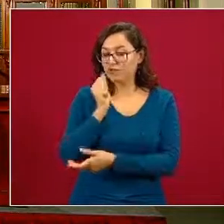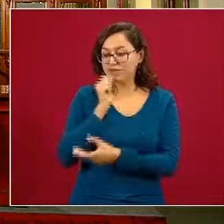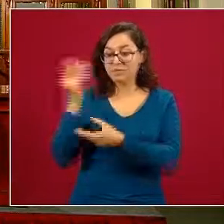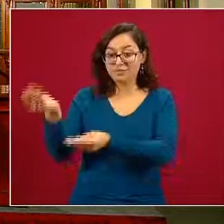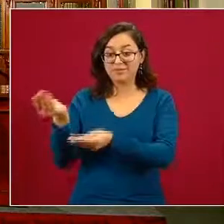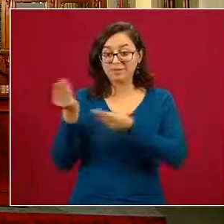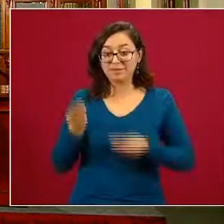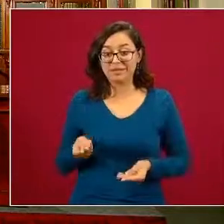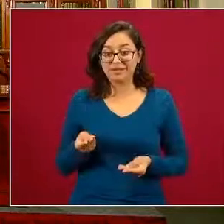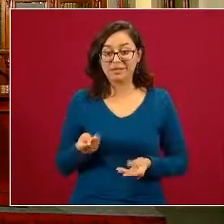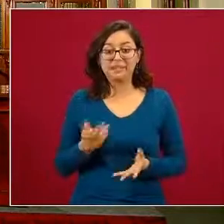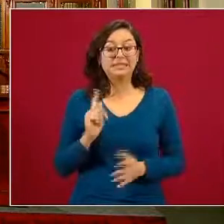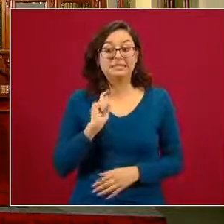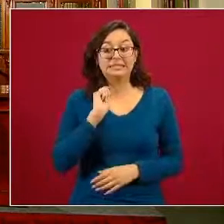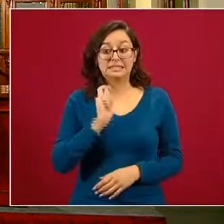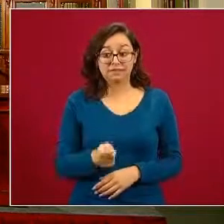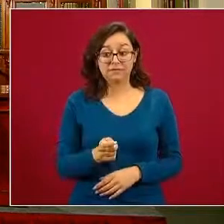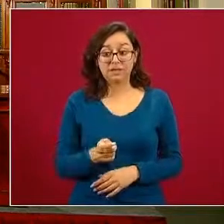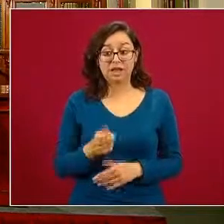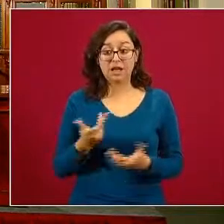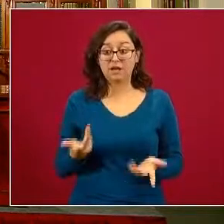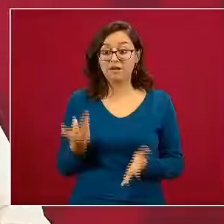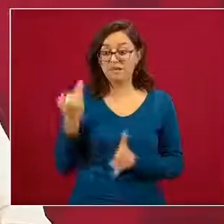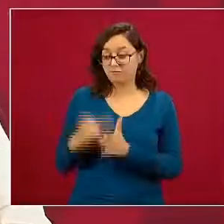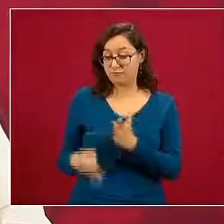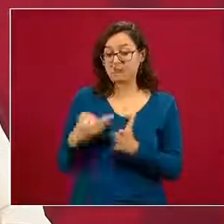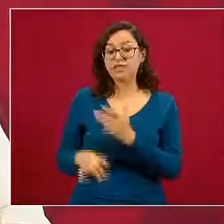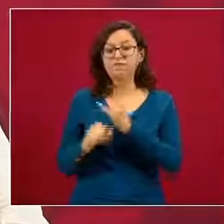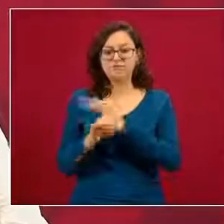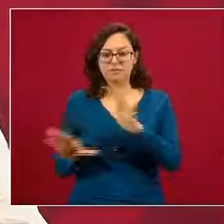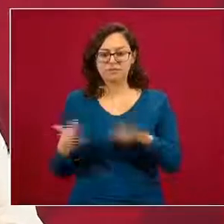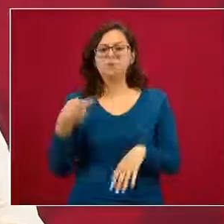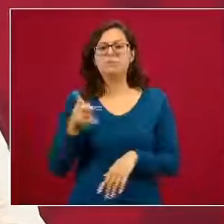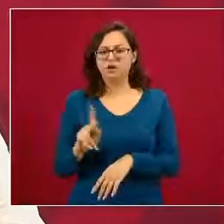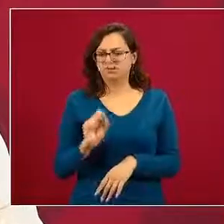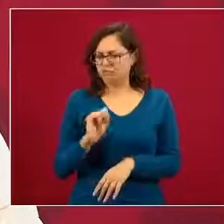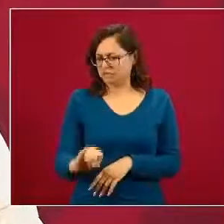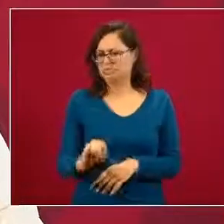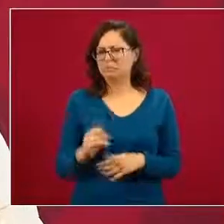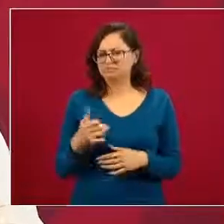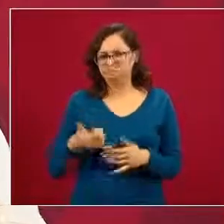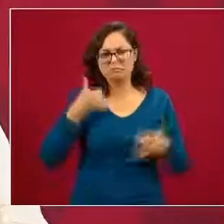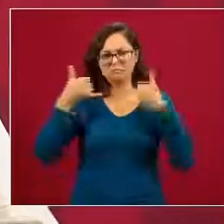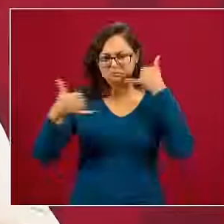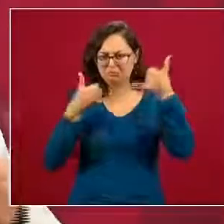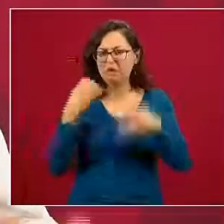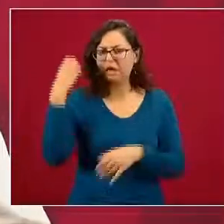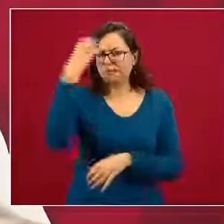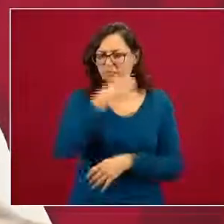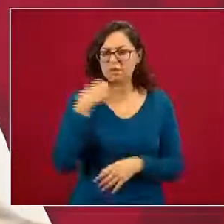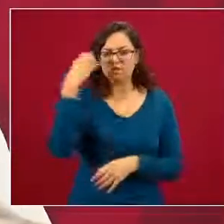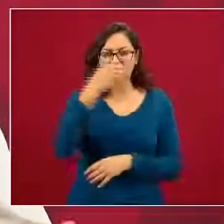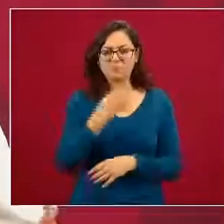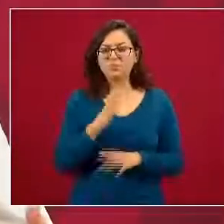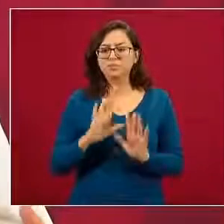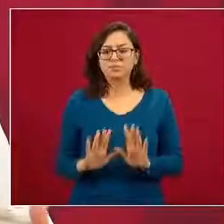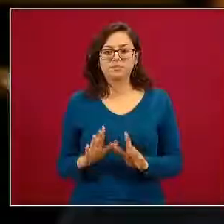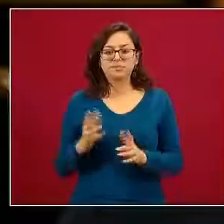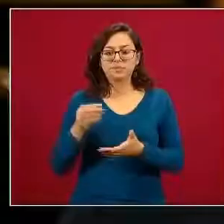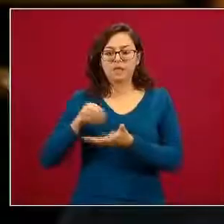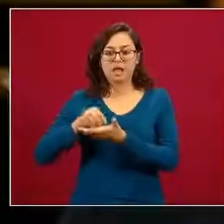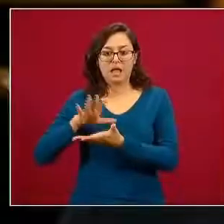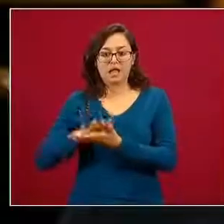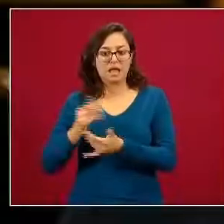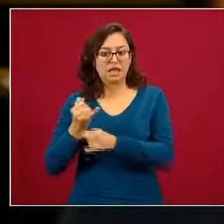tengamos el dato del Inegi no quiere decir que no estemos haciendo evaluaciones en general aquí lo importante notar independientemente de si tenemos